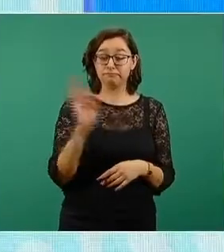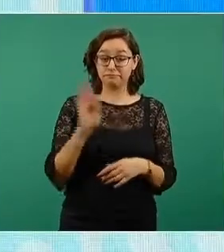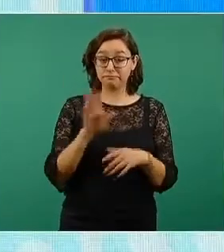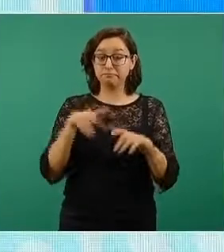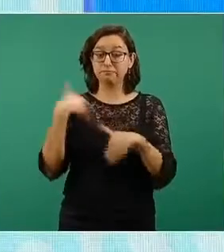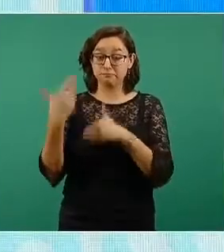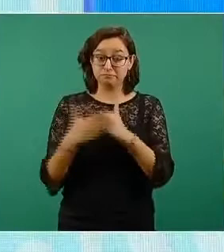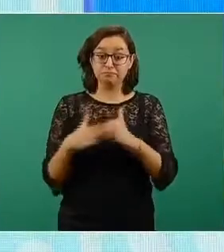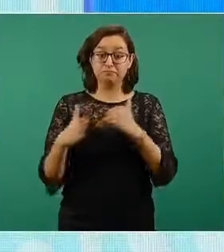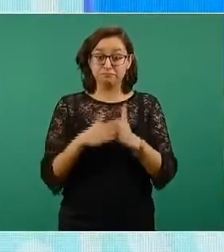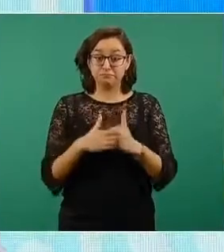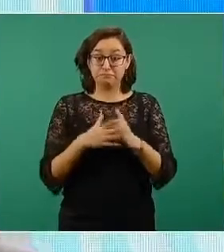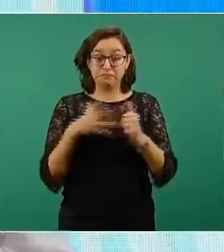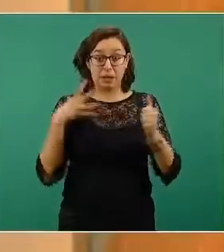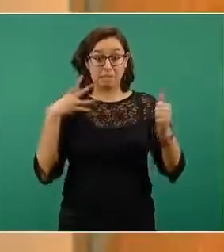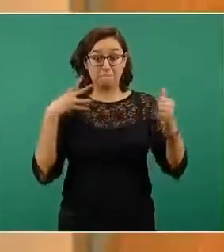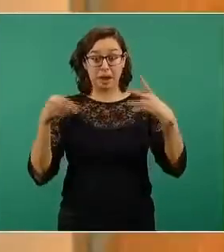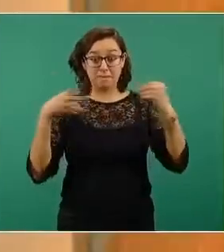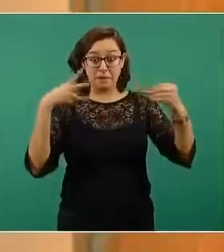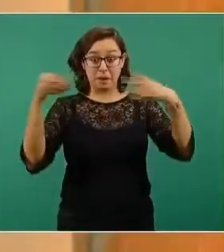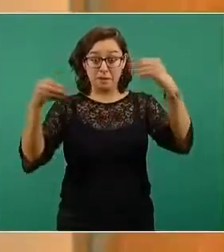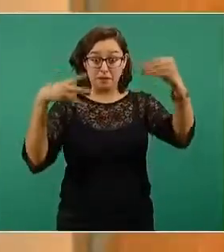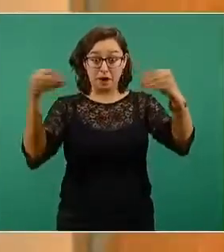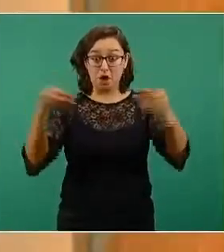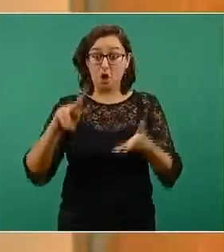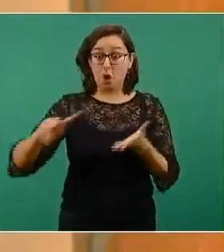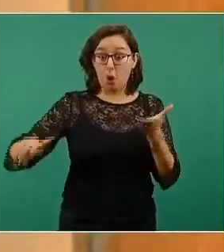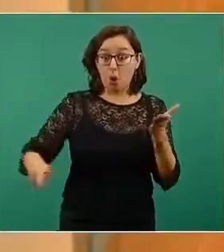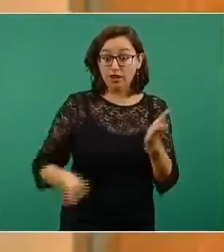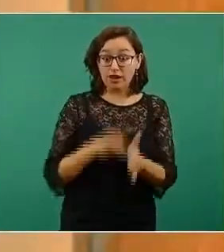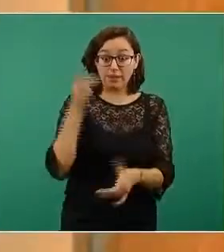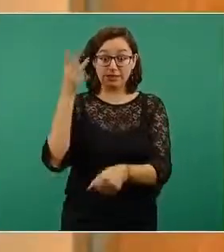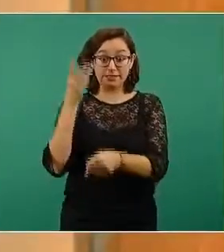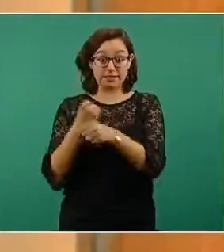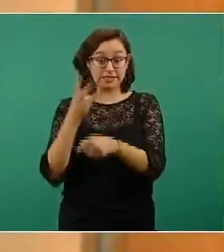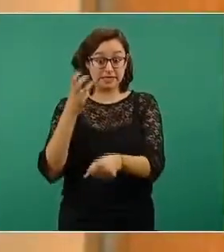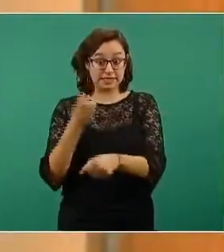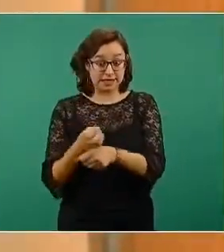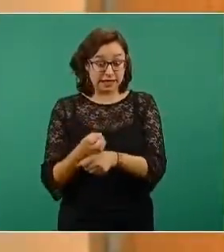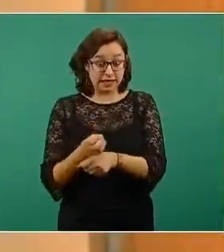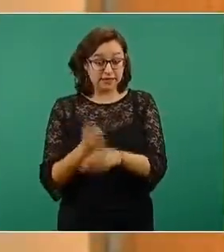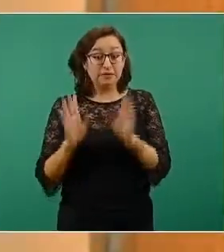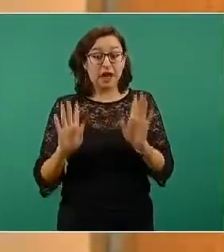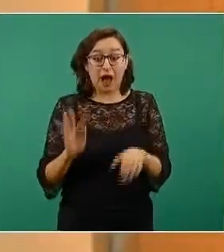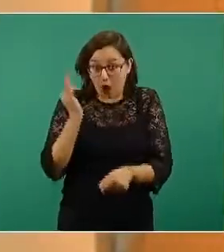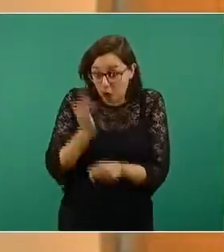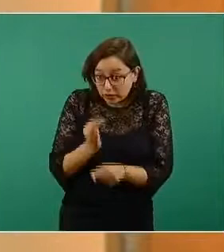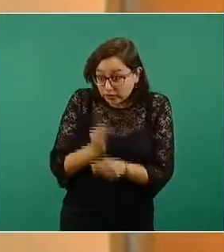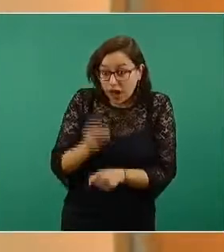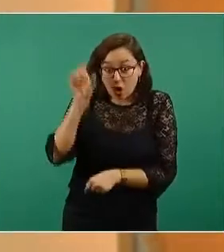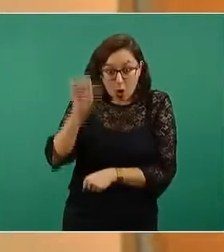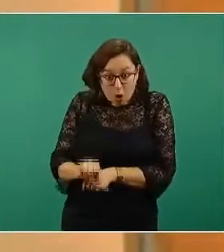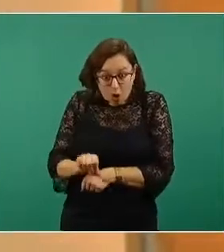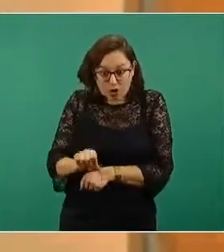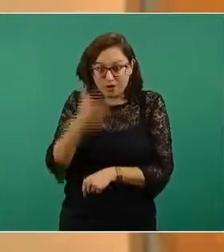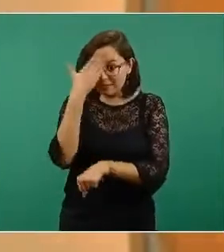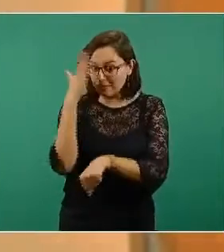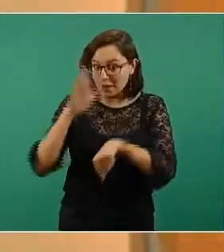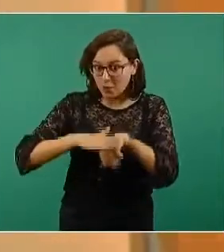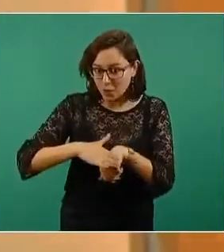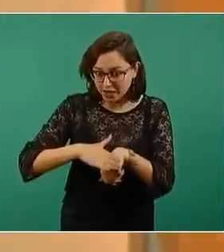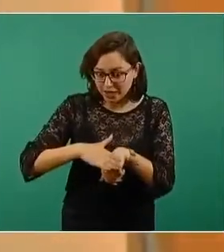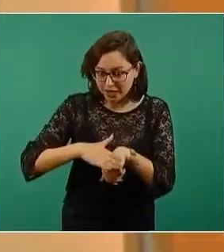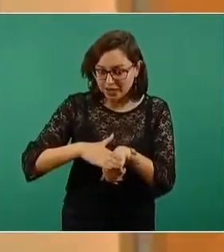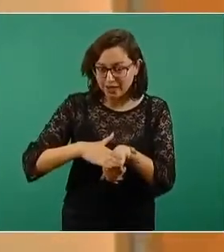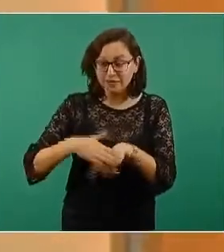Noten en qué momento lo estamos diciendo, cuando llevamos seis semanas de reducción de la epidemia. No cuando